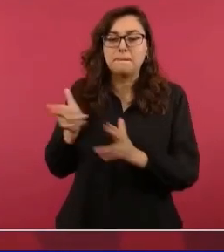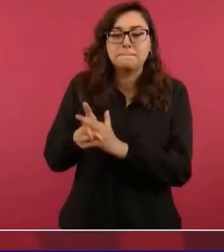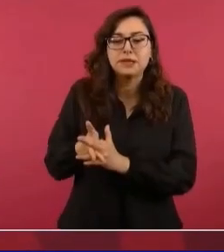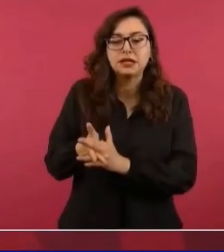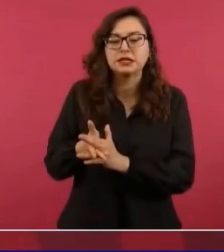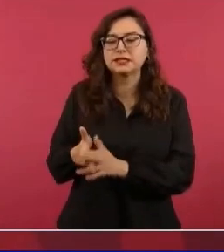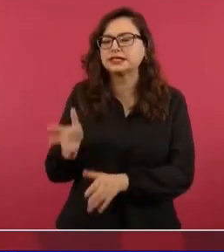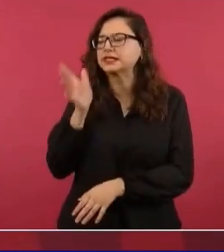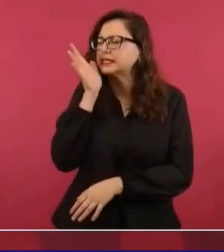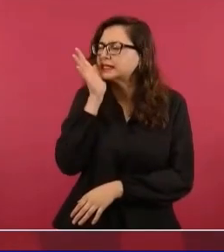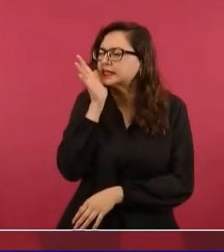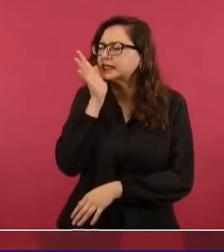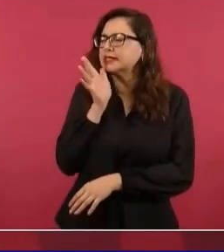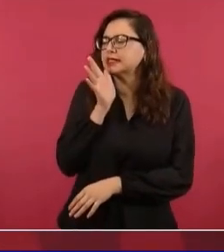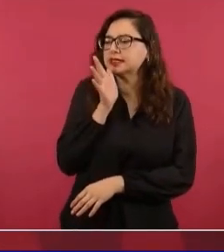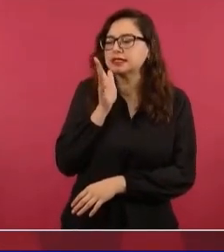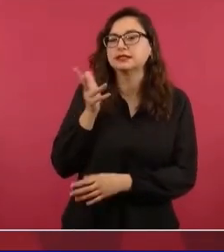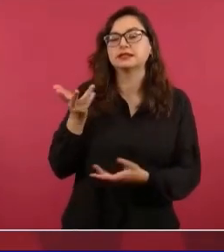de milagro.